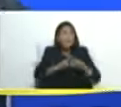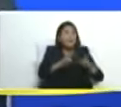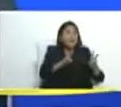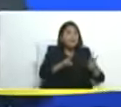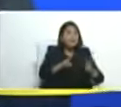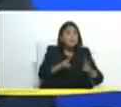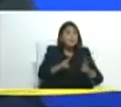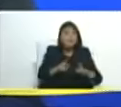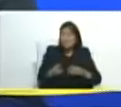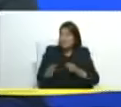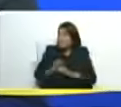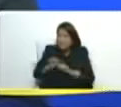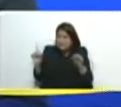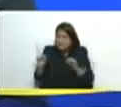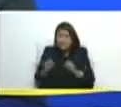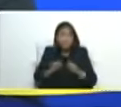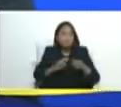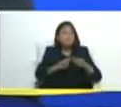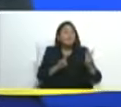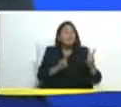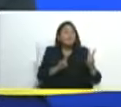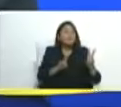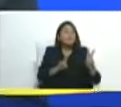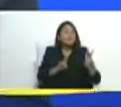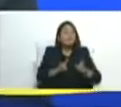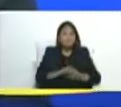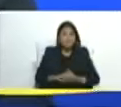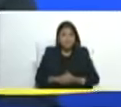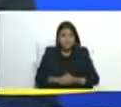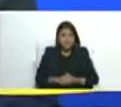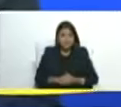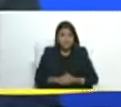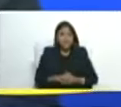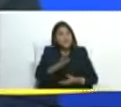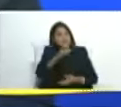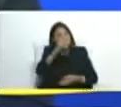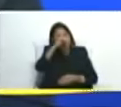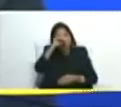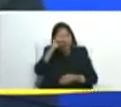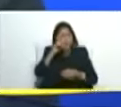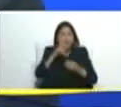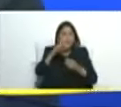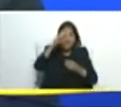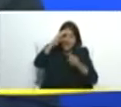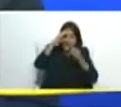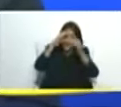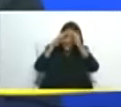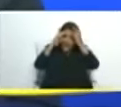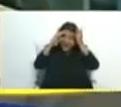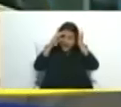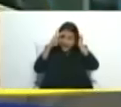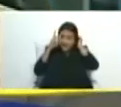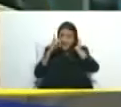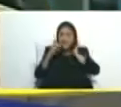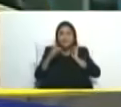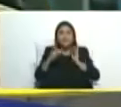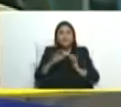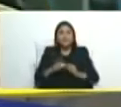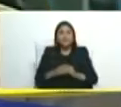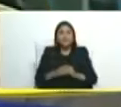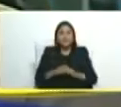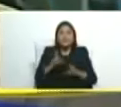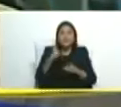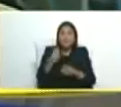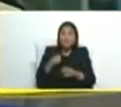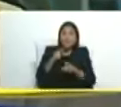posible? para la paz y ahora decían Dios dado Delcy no he saludado a